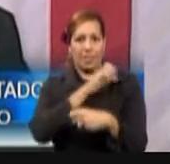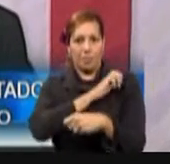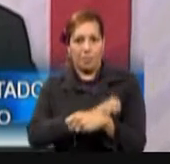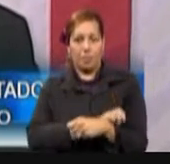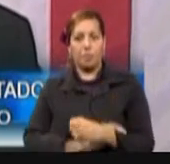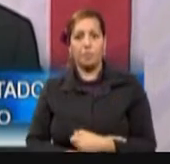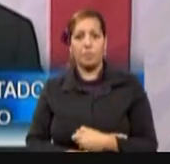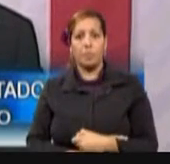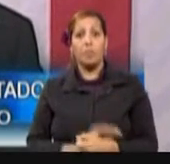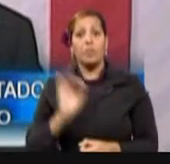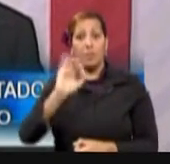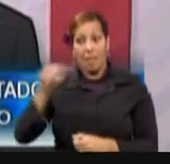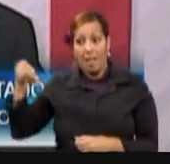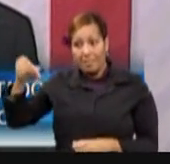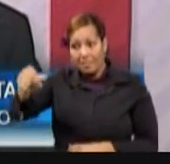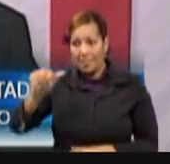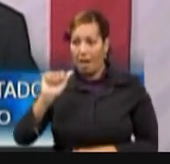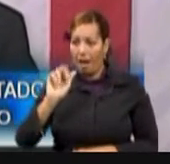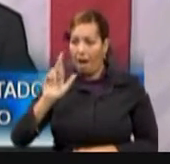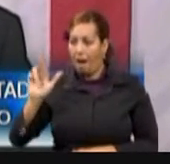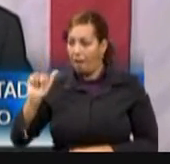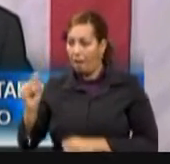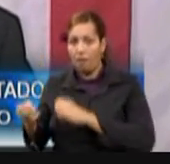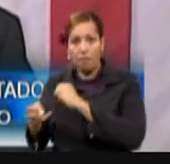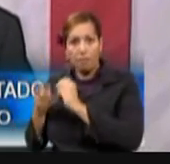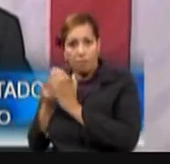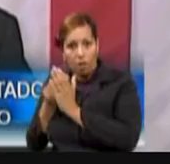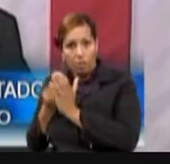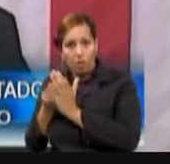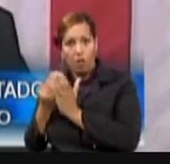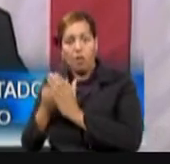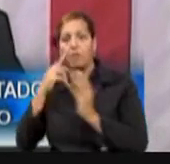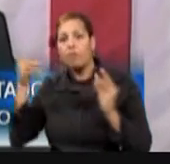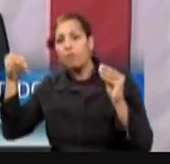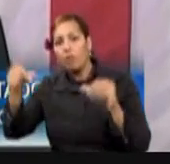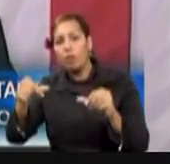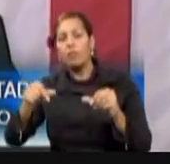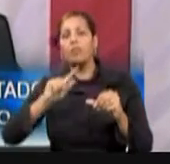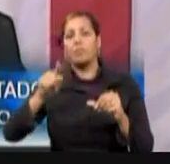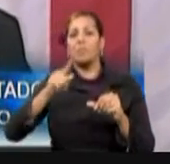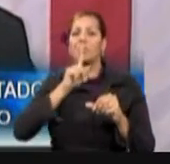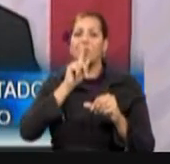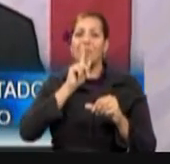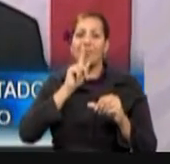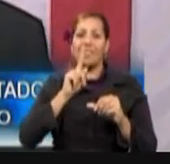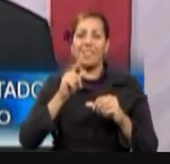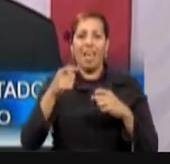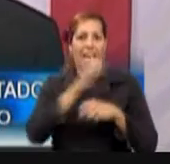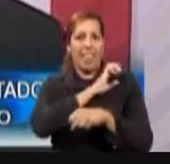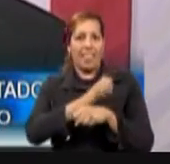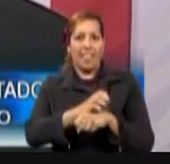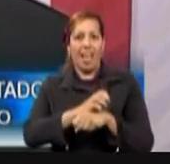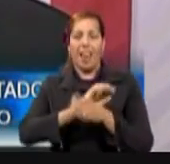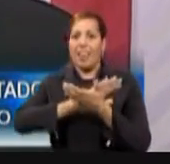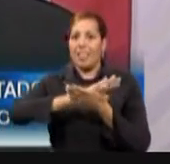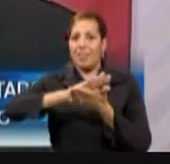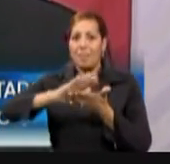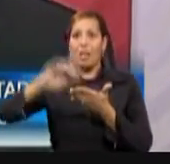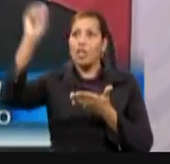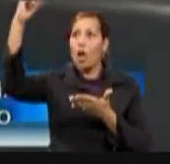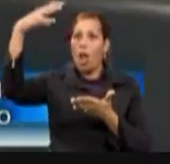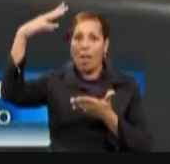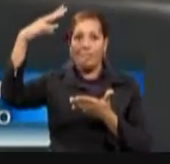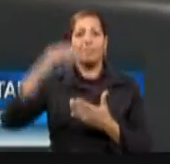invertiremos los fondos ARRA destinados al proyecto modelo de energía solar, el cual proveerá energía limpia y renovable al centro.